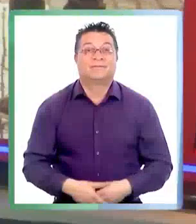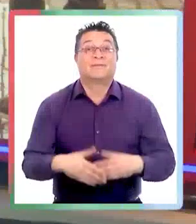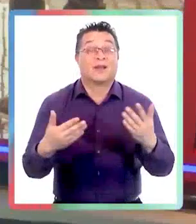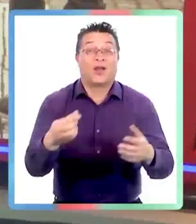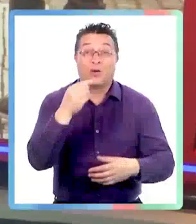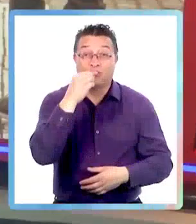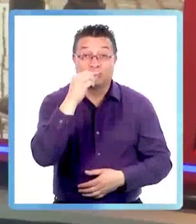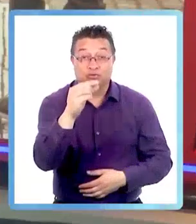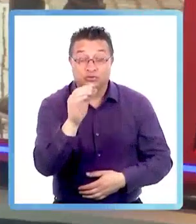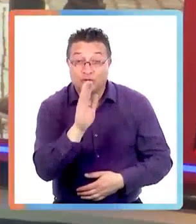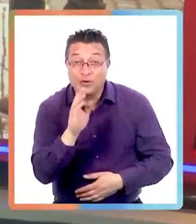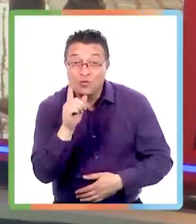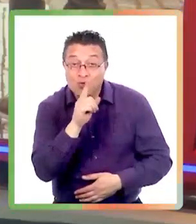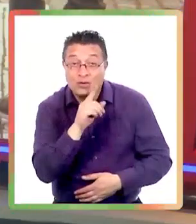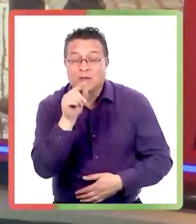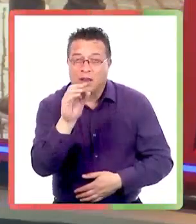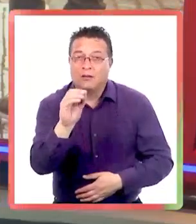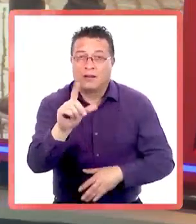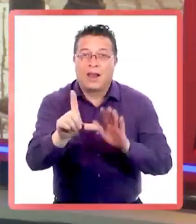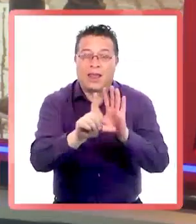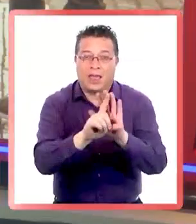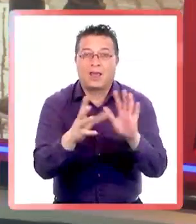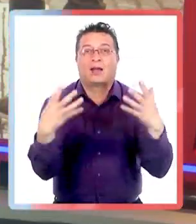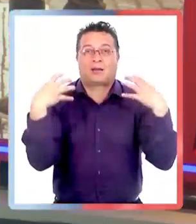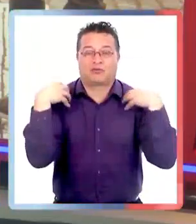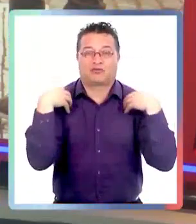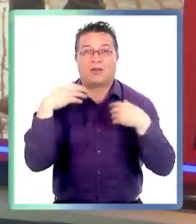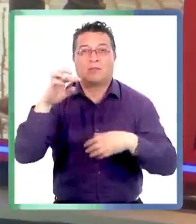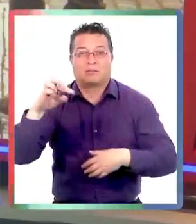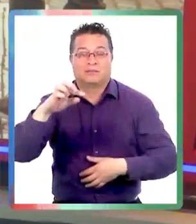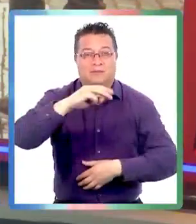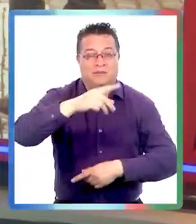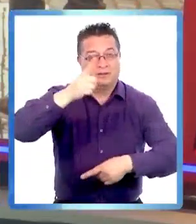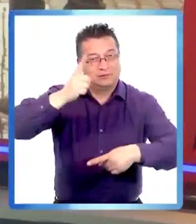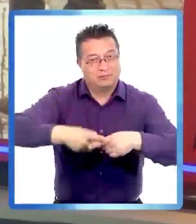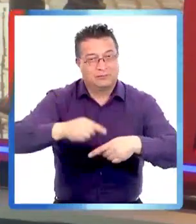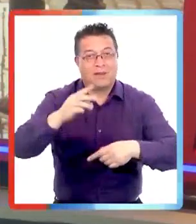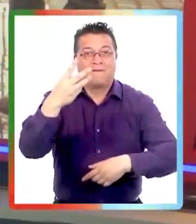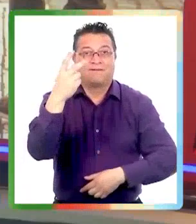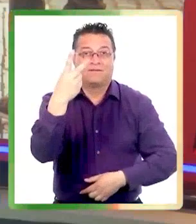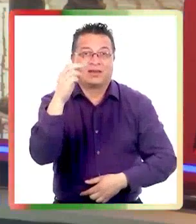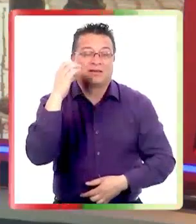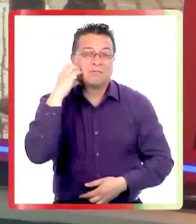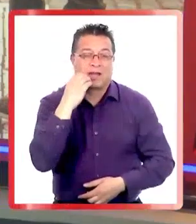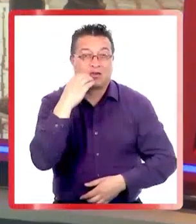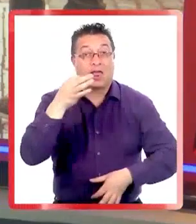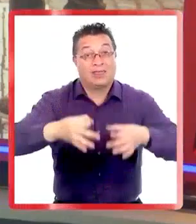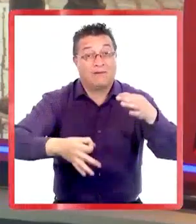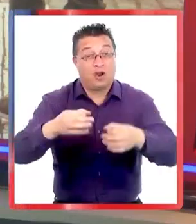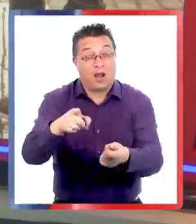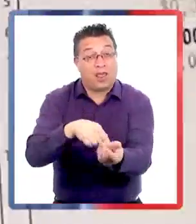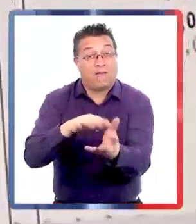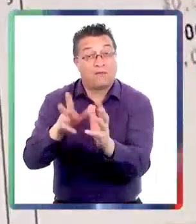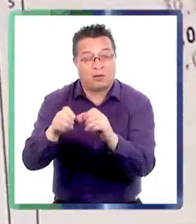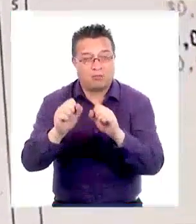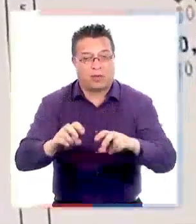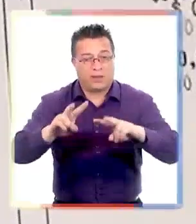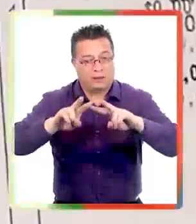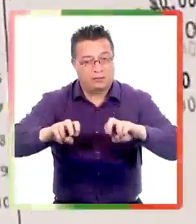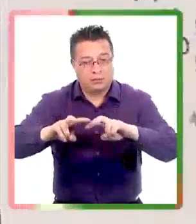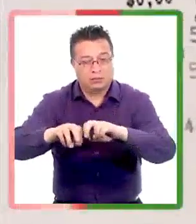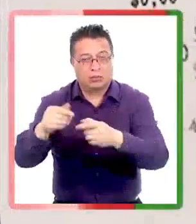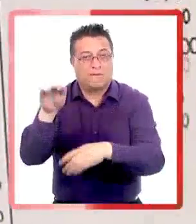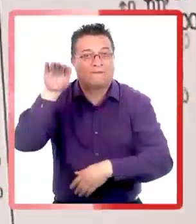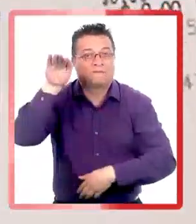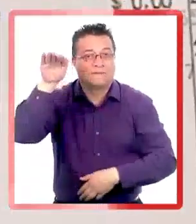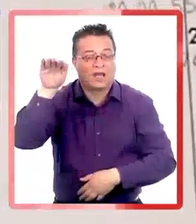bien y antes de cerrar queremos contarles que la ley de responsabilidad parental entró en vigencia el 20 de mayo los tribunales de familia pueden investigar